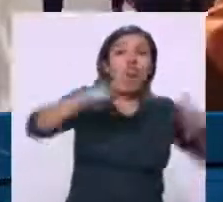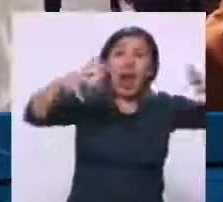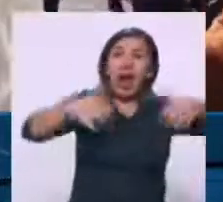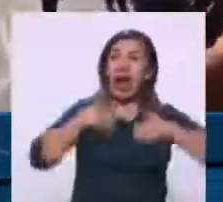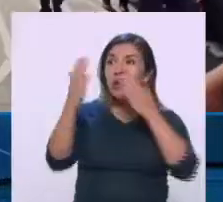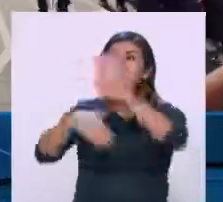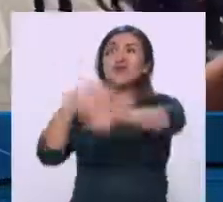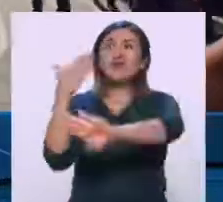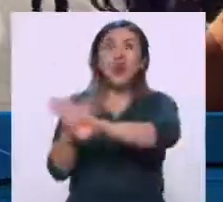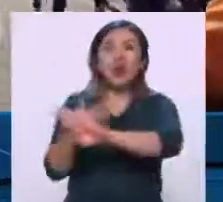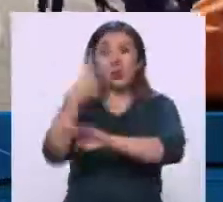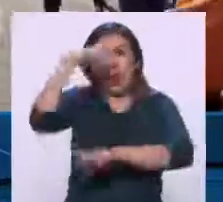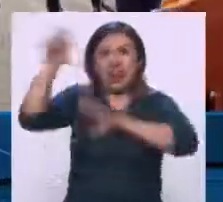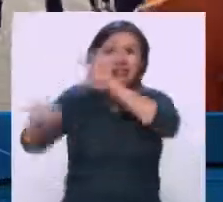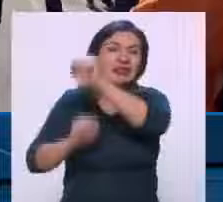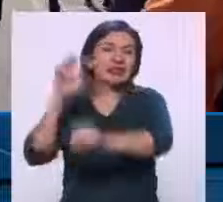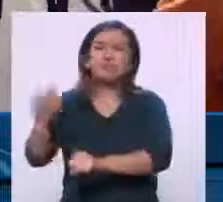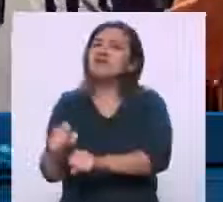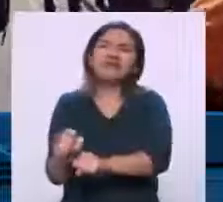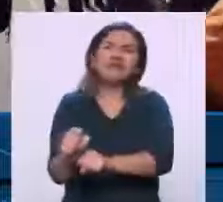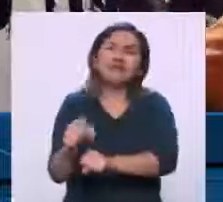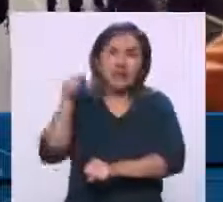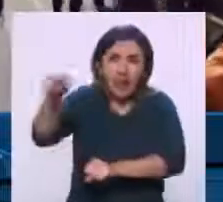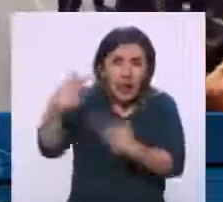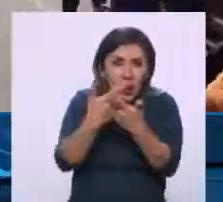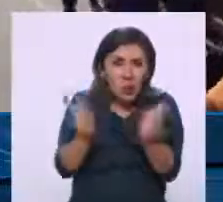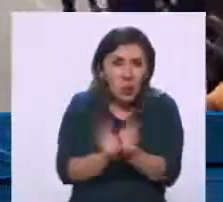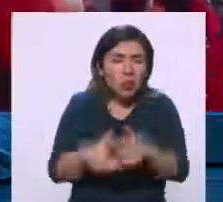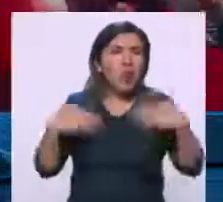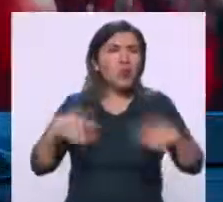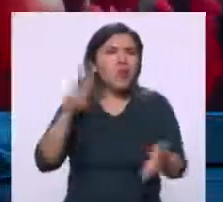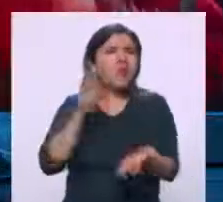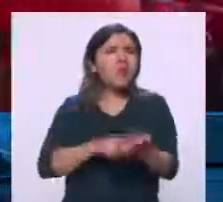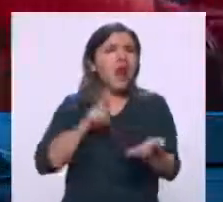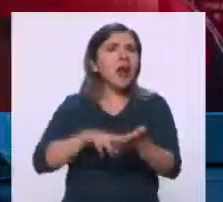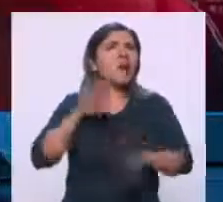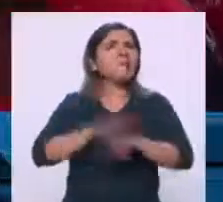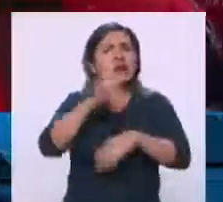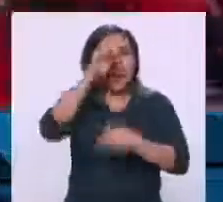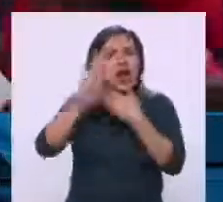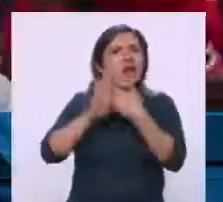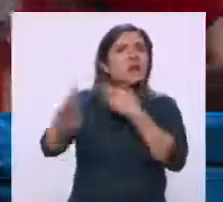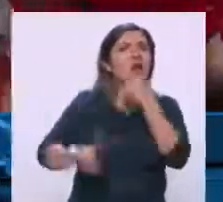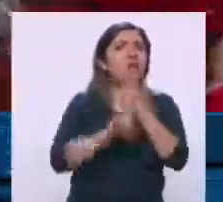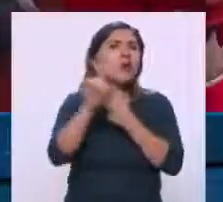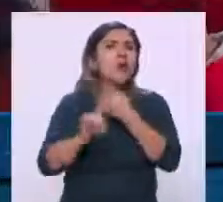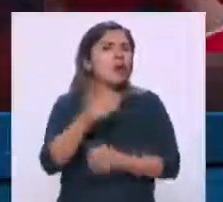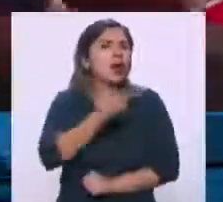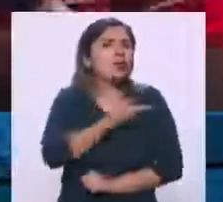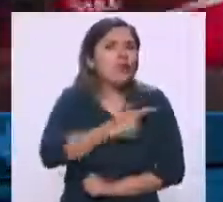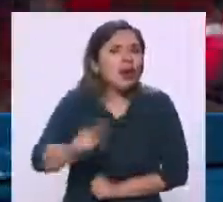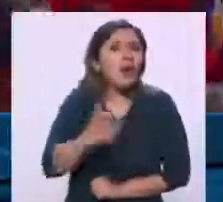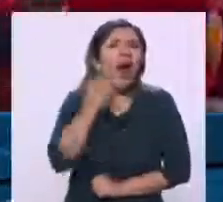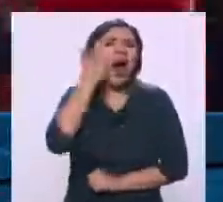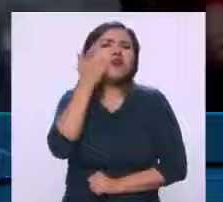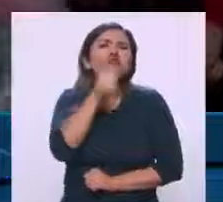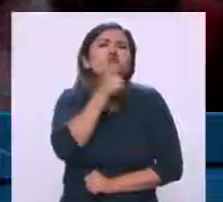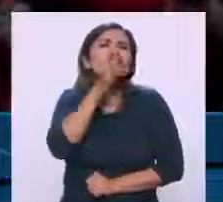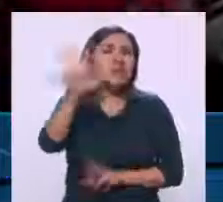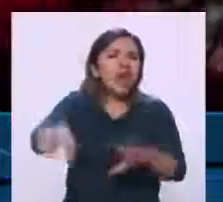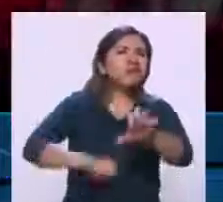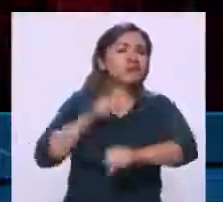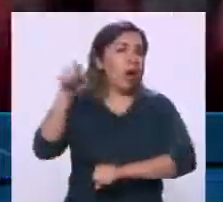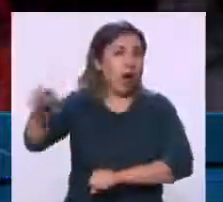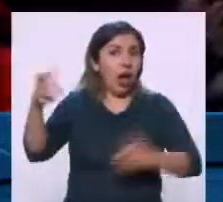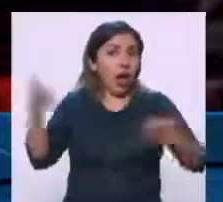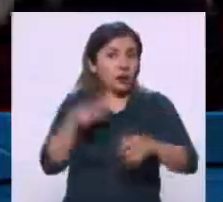ellos y que los detengan. Hay que reconocer la labor de Marabunta porque su función principal es evitar conflictos y abusos policíacos, ¿no? Creo que es un